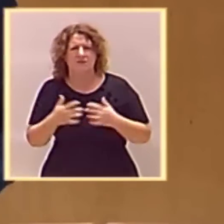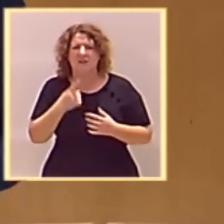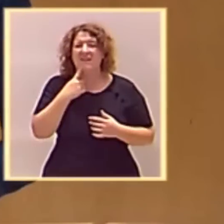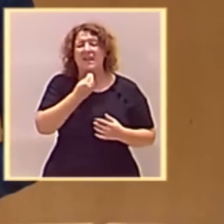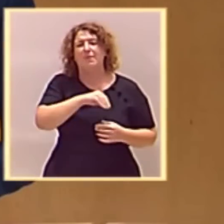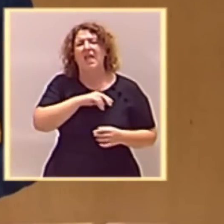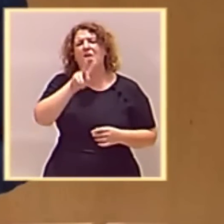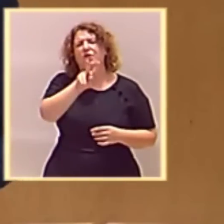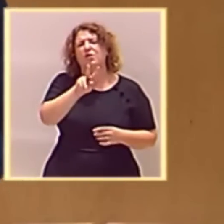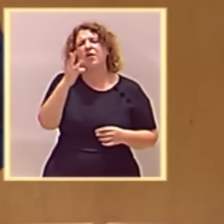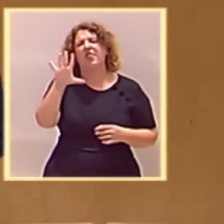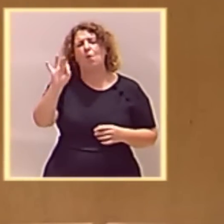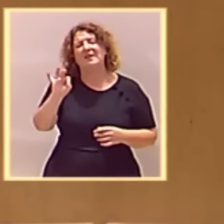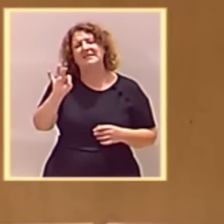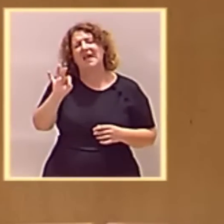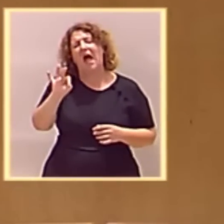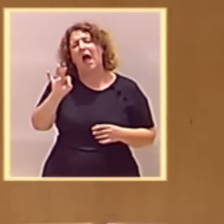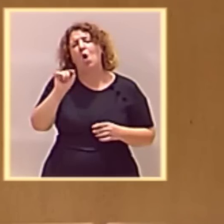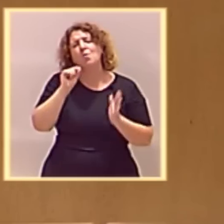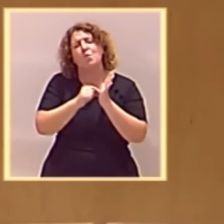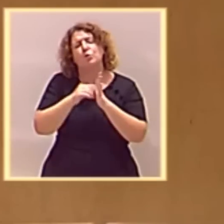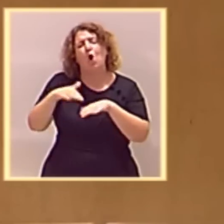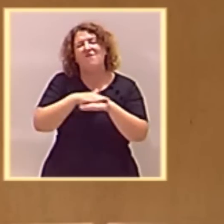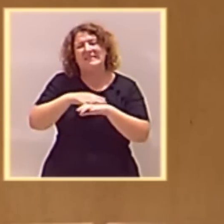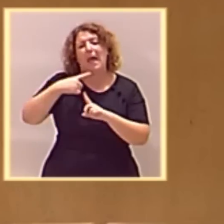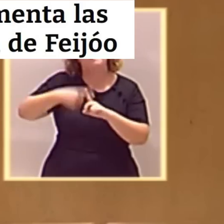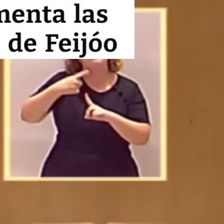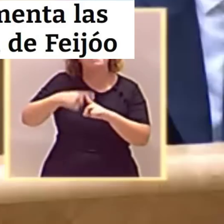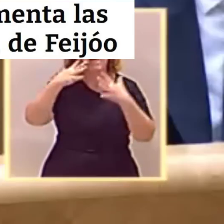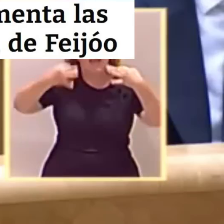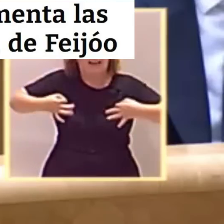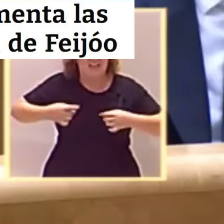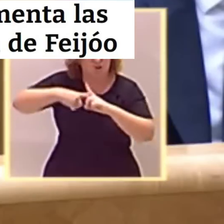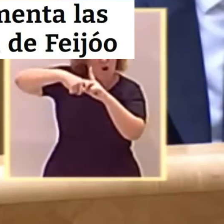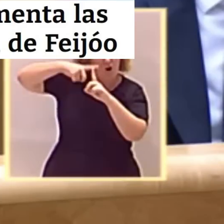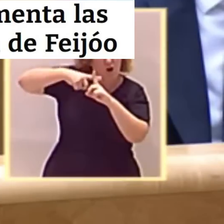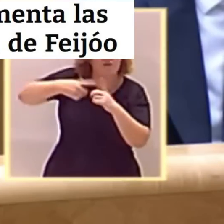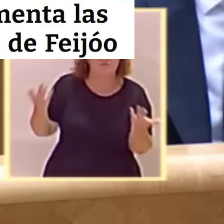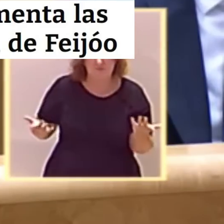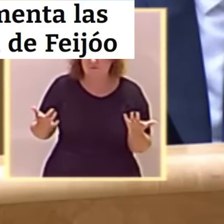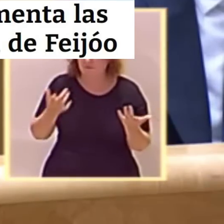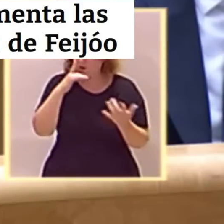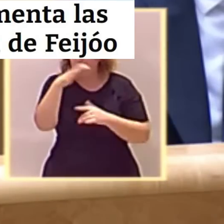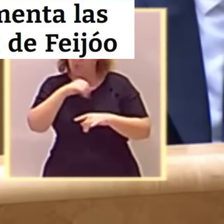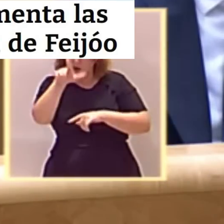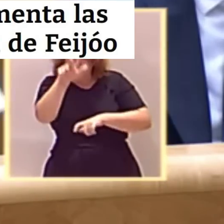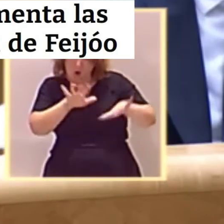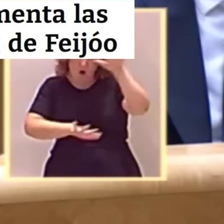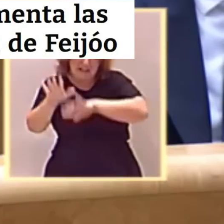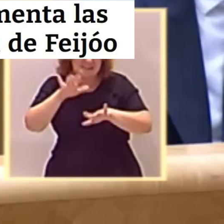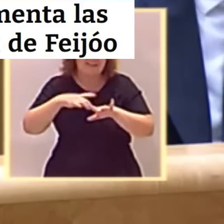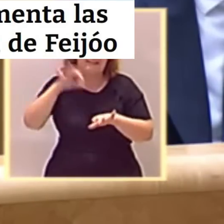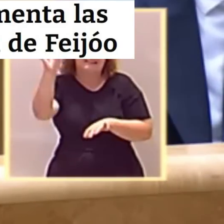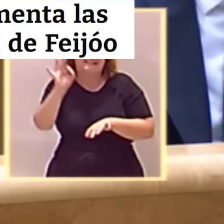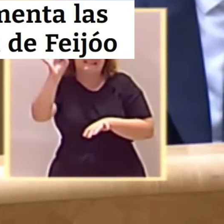puntos básicos. En realidad estaba en 111 puntos básicos, señoría. Lo que le pasó a usted es que confundió la prima de riesgo con los tipos de